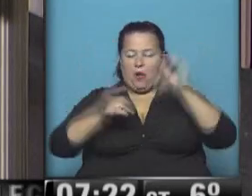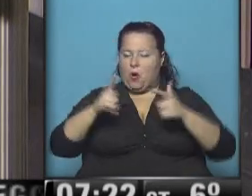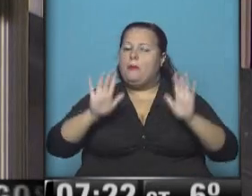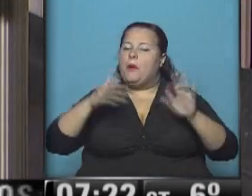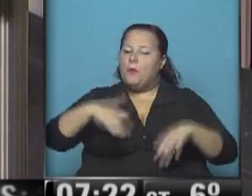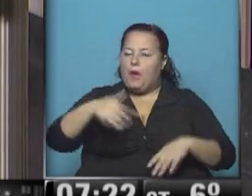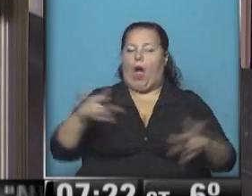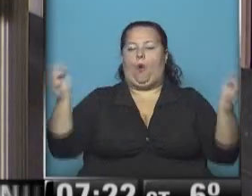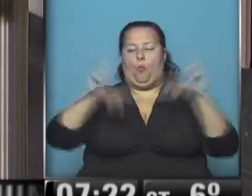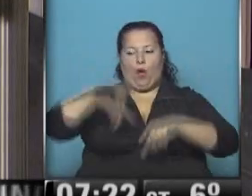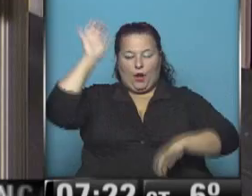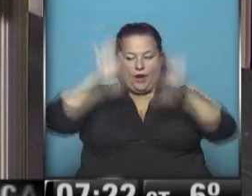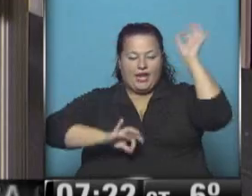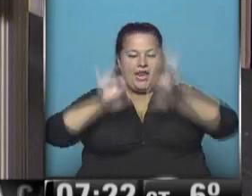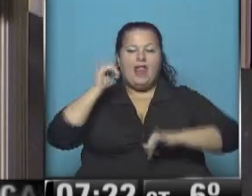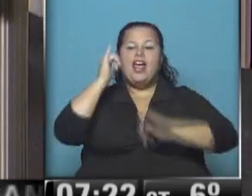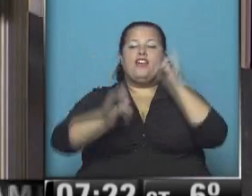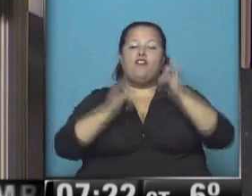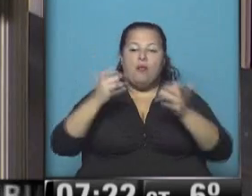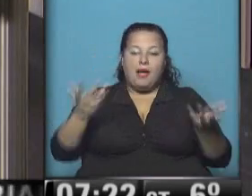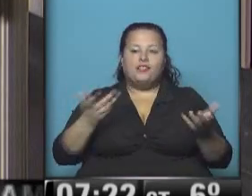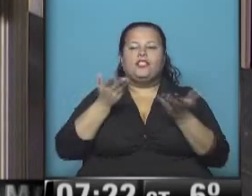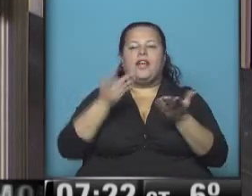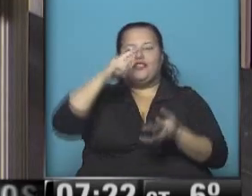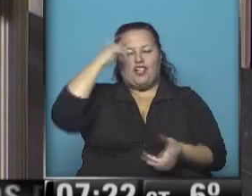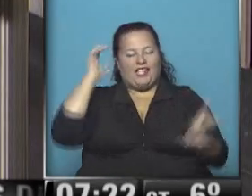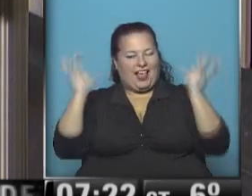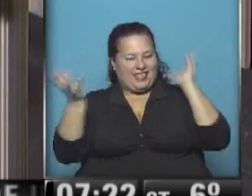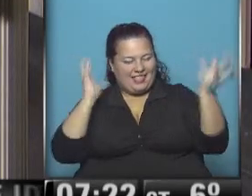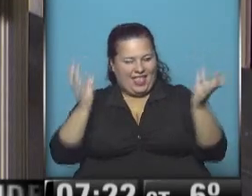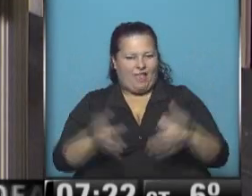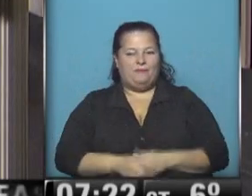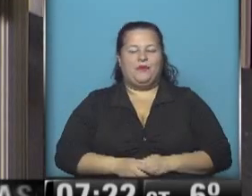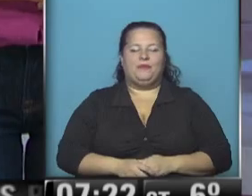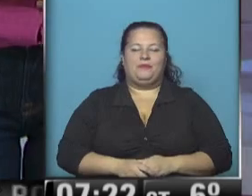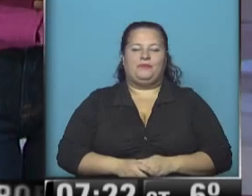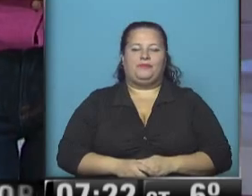pero va a volver a nevar. Y la información, claro, es del Servicio Meteorológico Nacional.